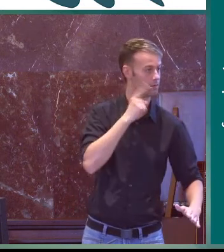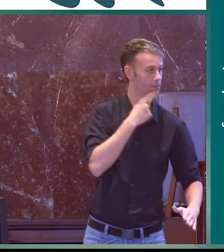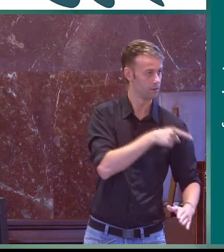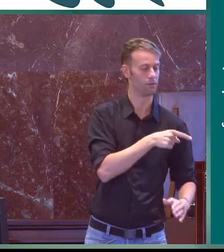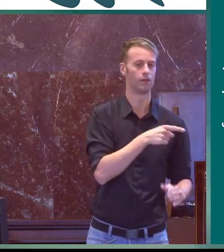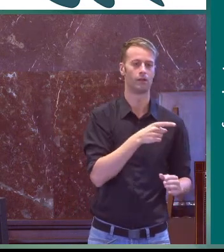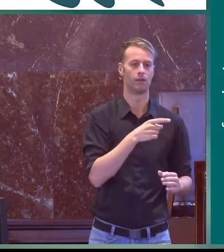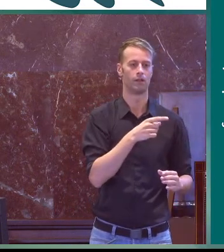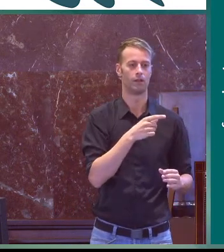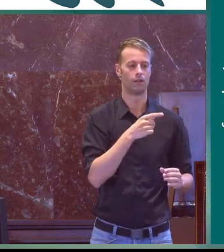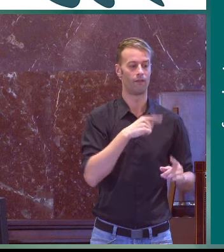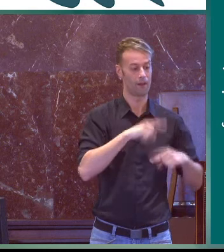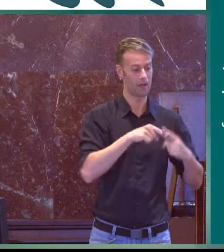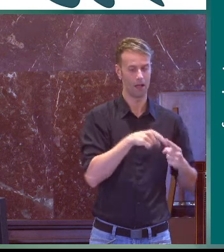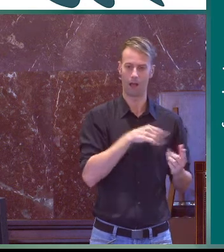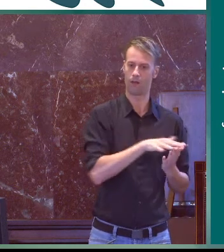sistemas